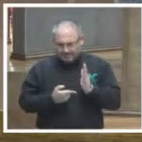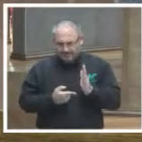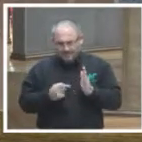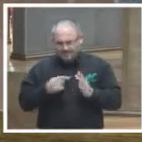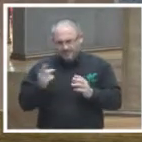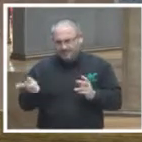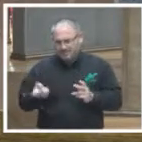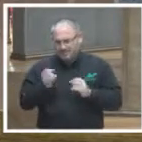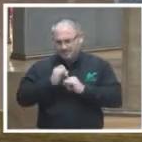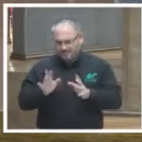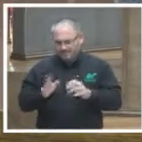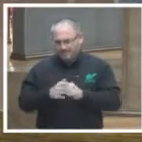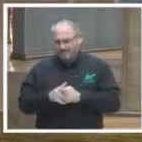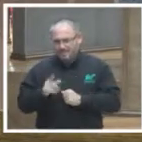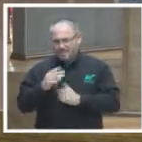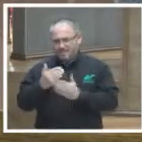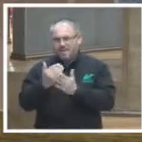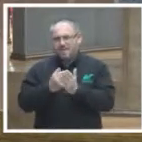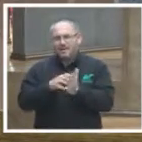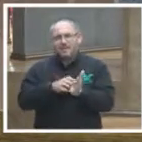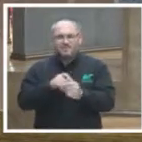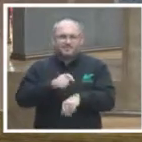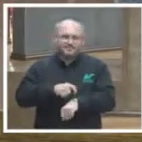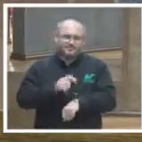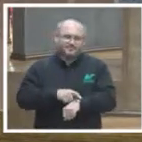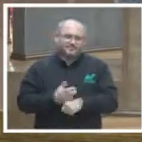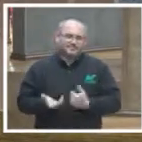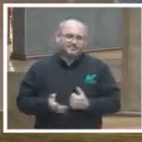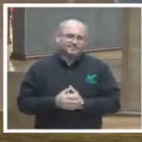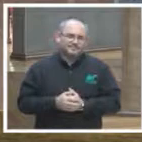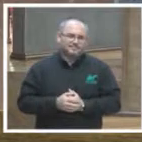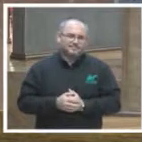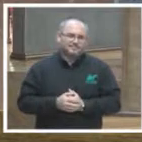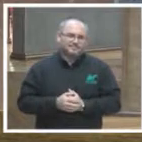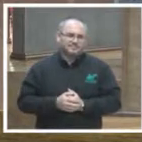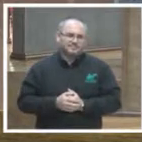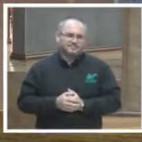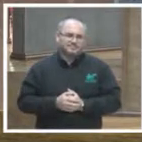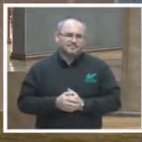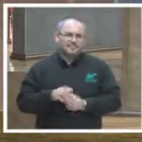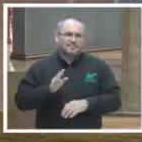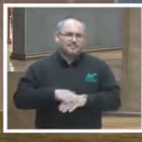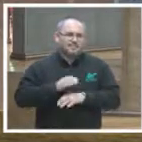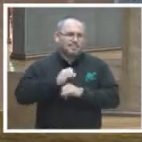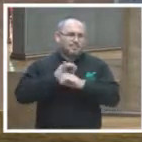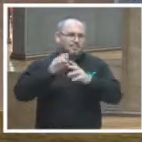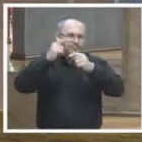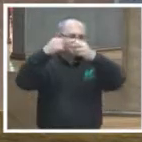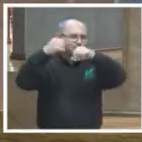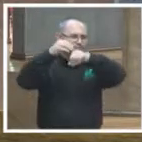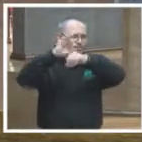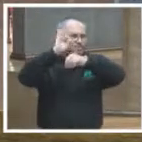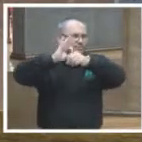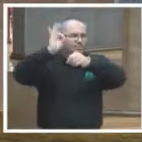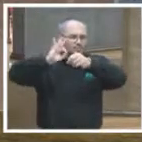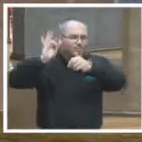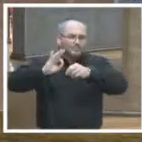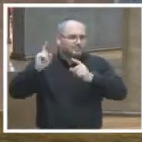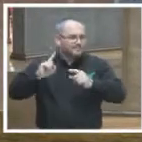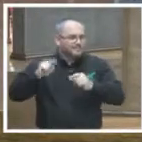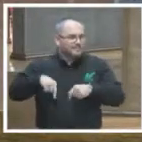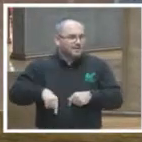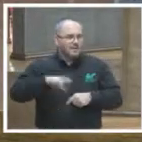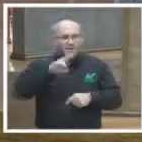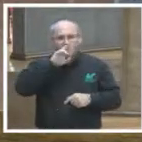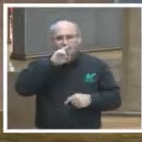les voy a dar los datos para no llenarlos aquí de datos pero encontramos que hay una preocupación sobre